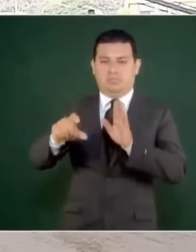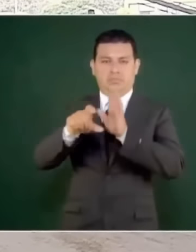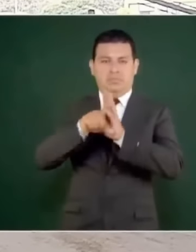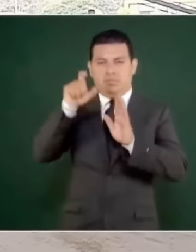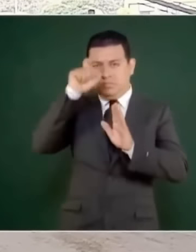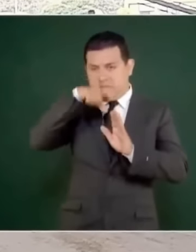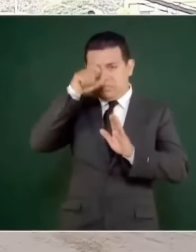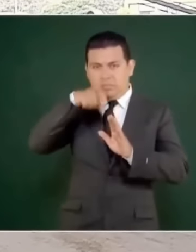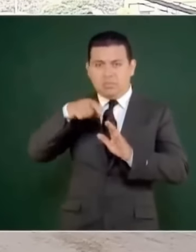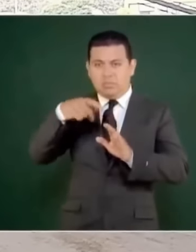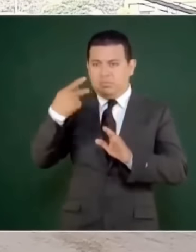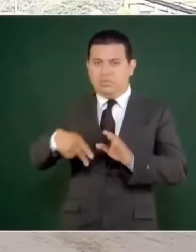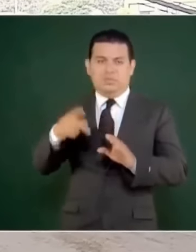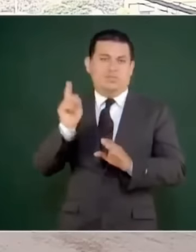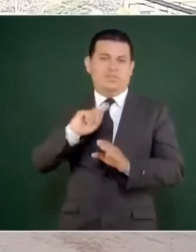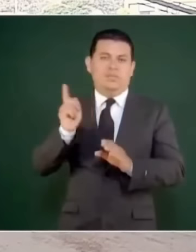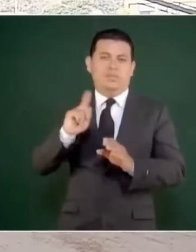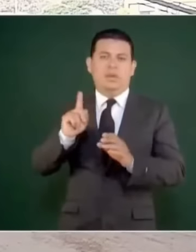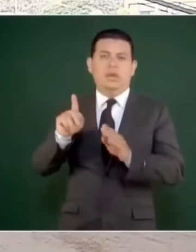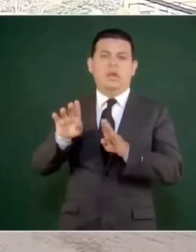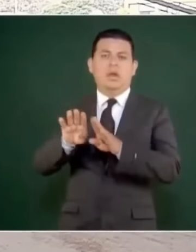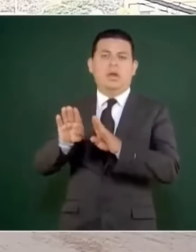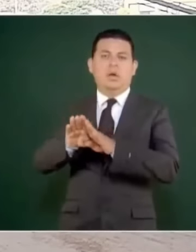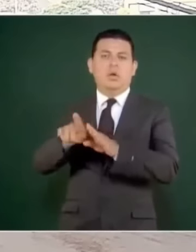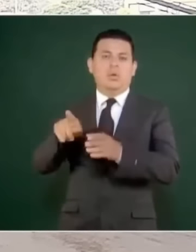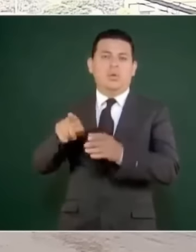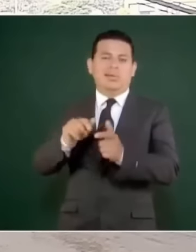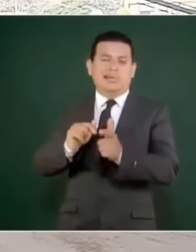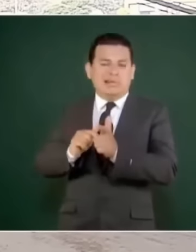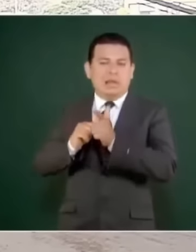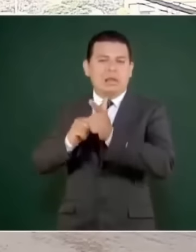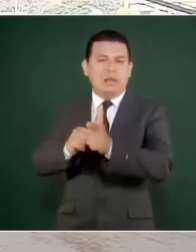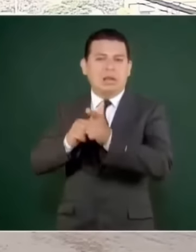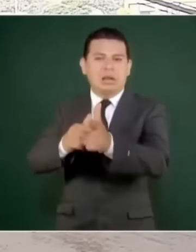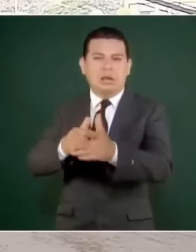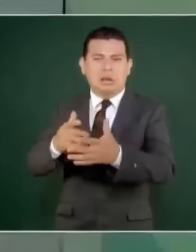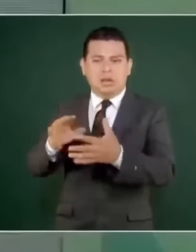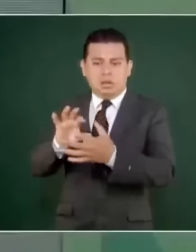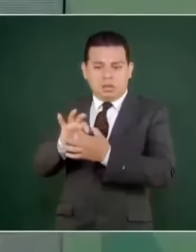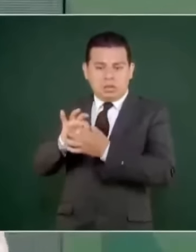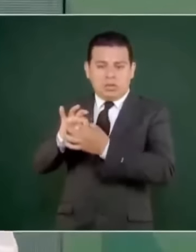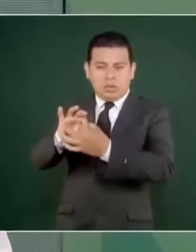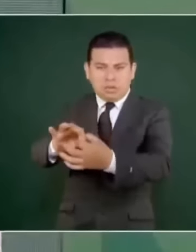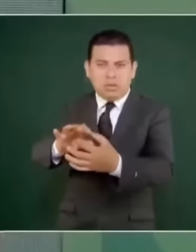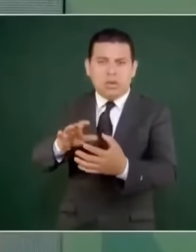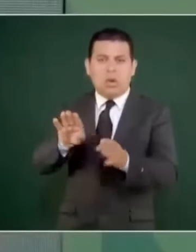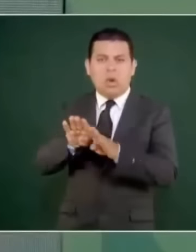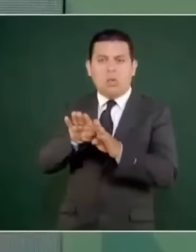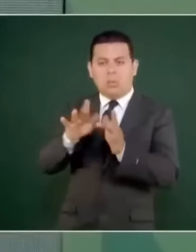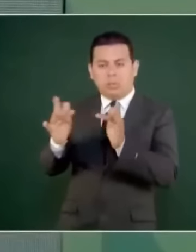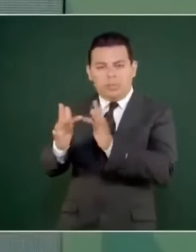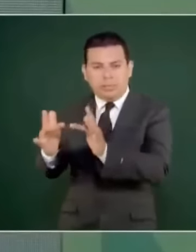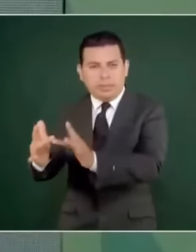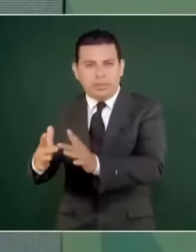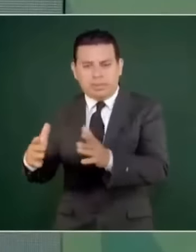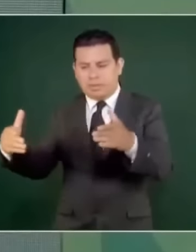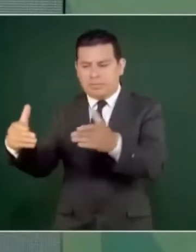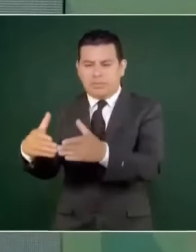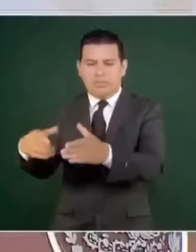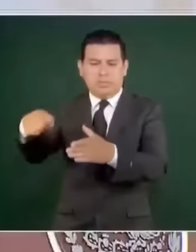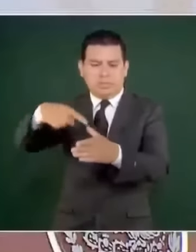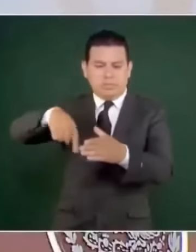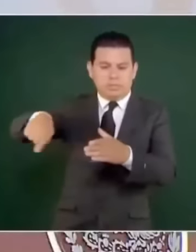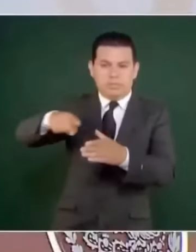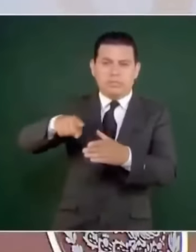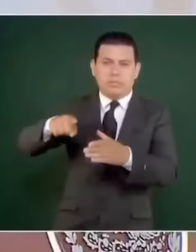el Washington Post, desde luego control remoto de